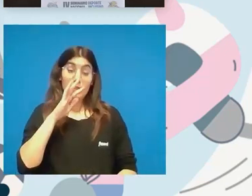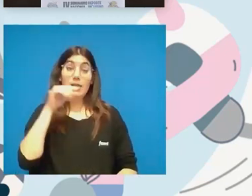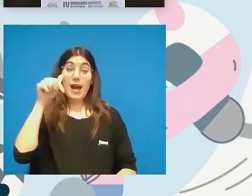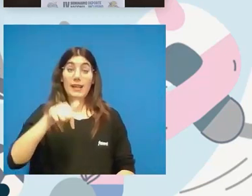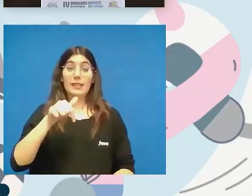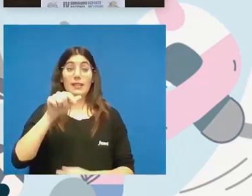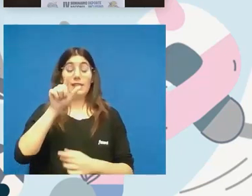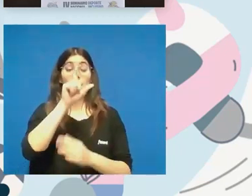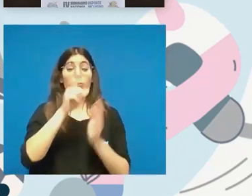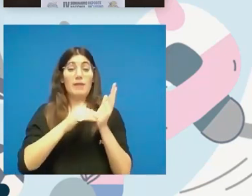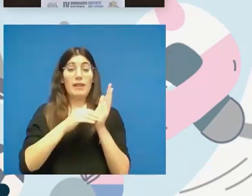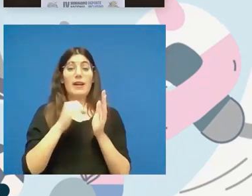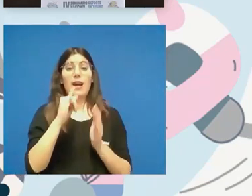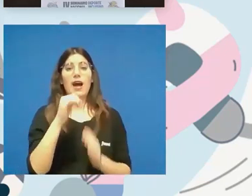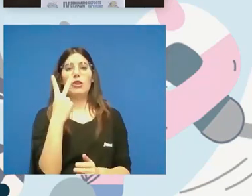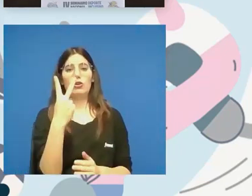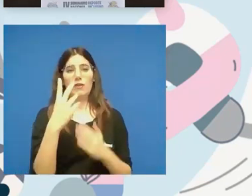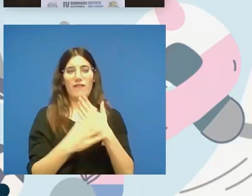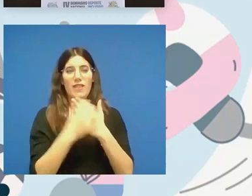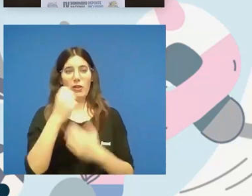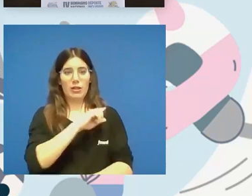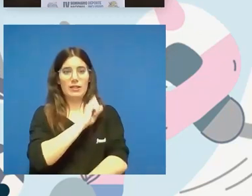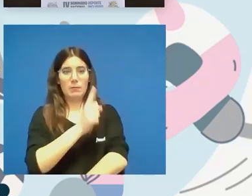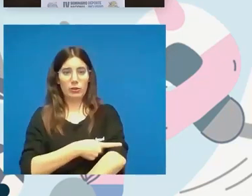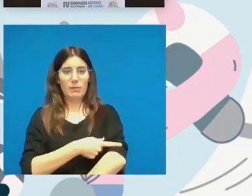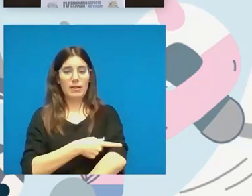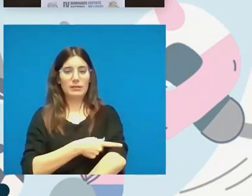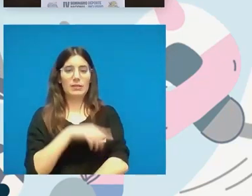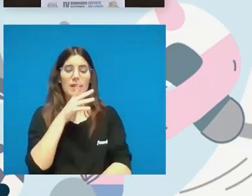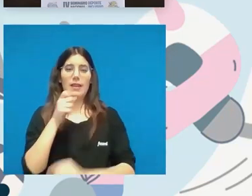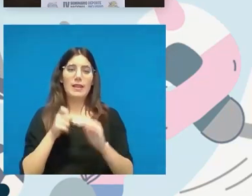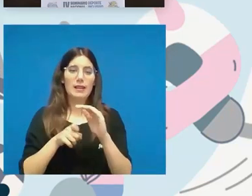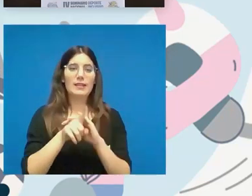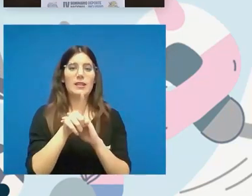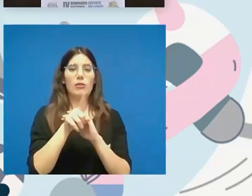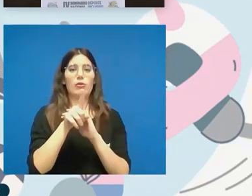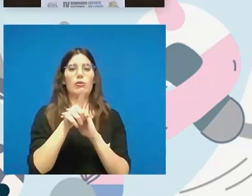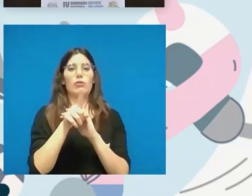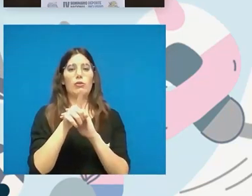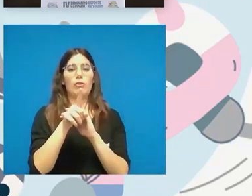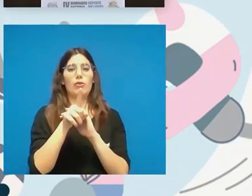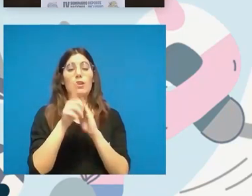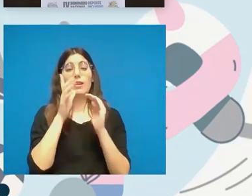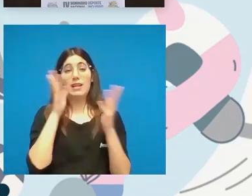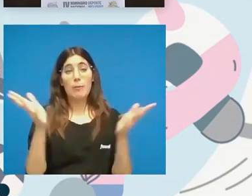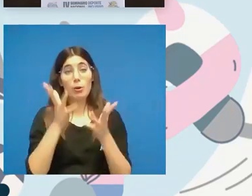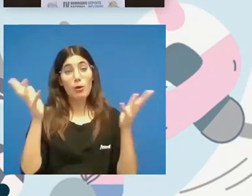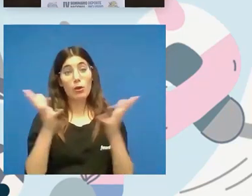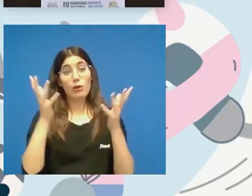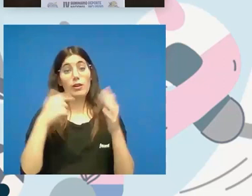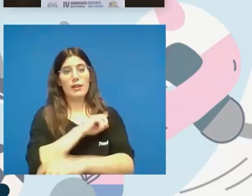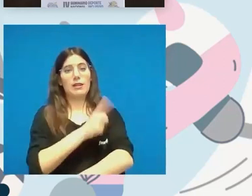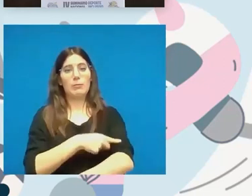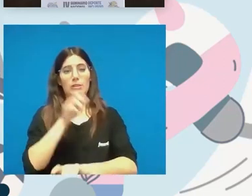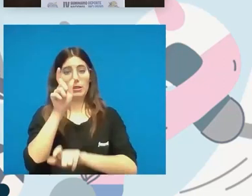dos federaciones deportivas que se encargan del desarrollo la tutela y la promoción del deporte para personas con